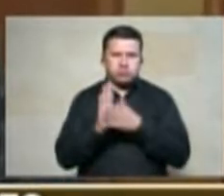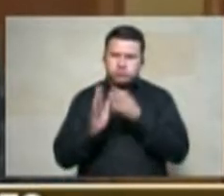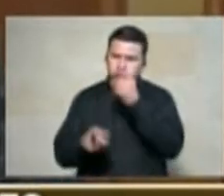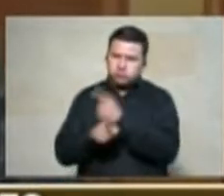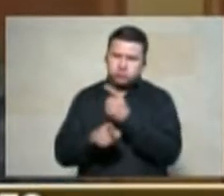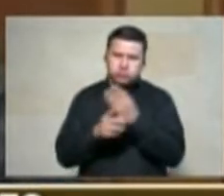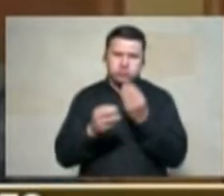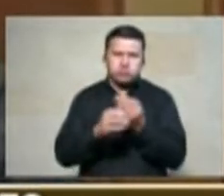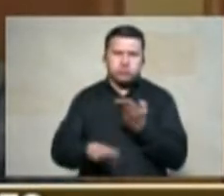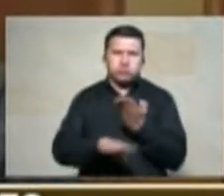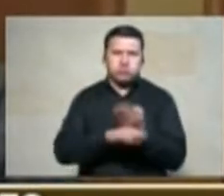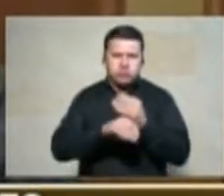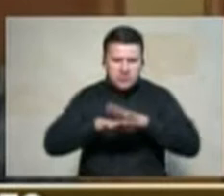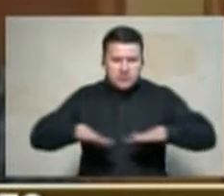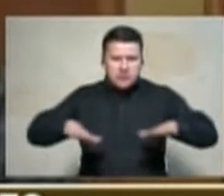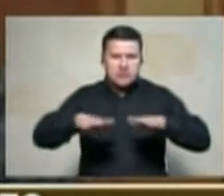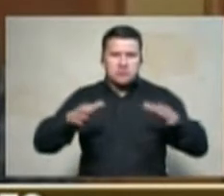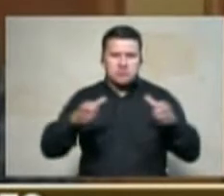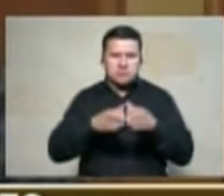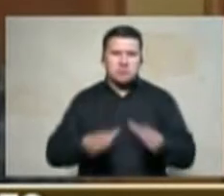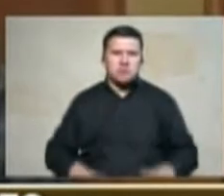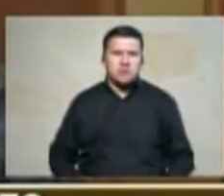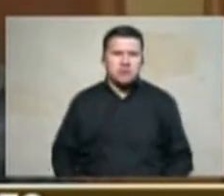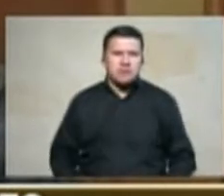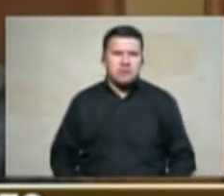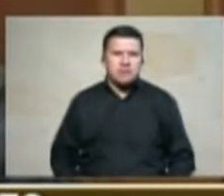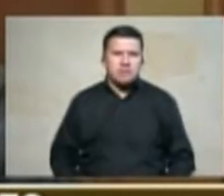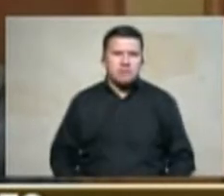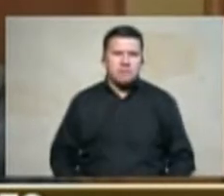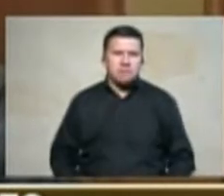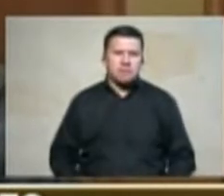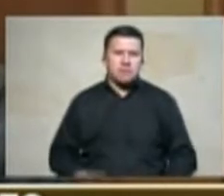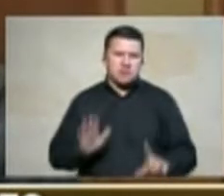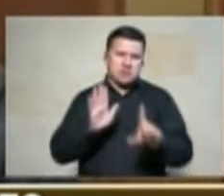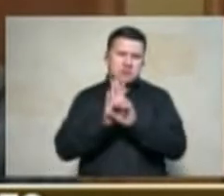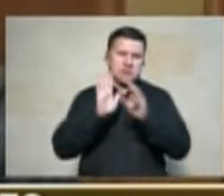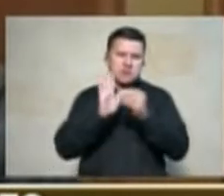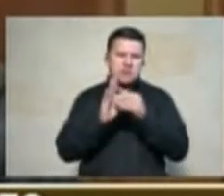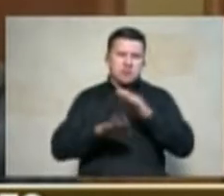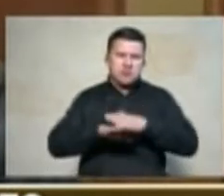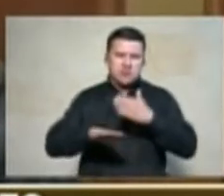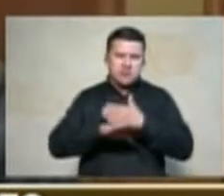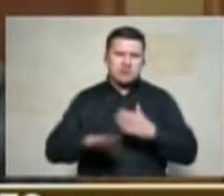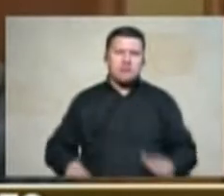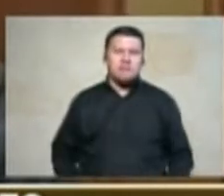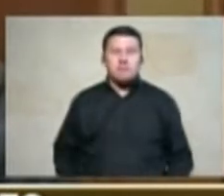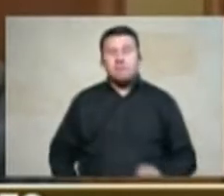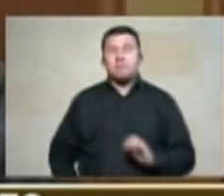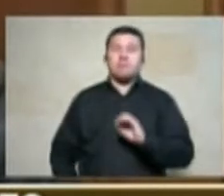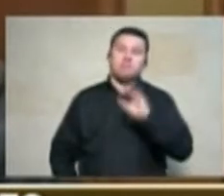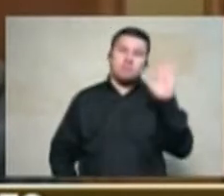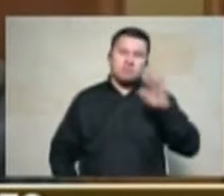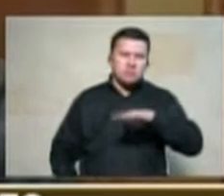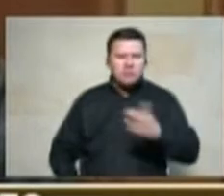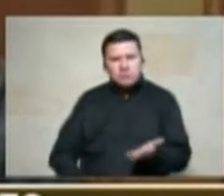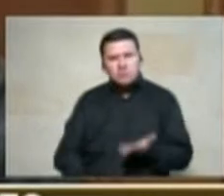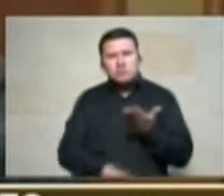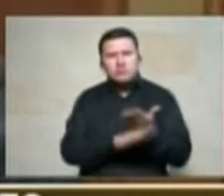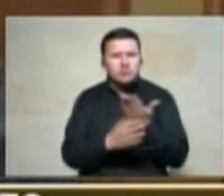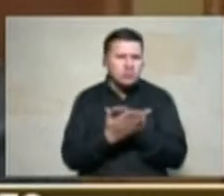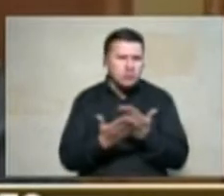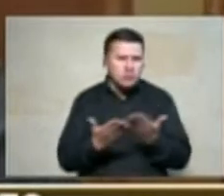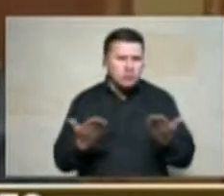esa apropiación ilegal de la tierra por supuesto que aquí se plantean casos de segundos